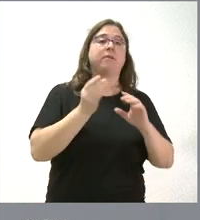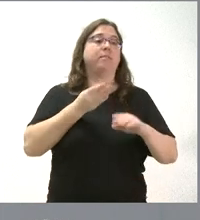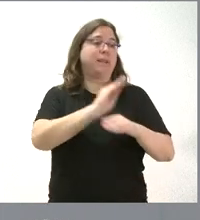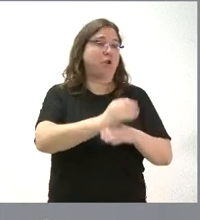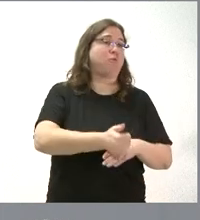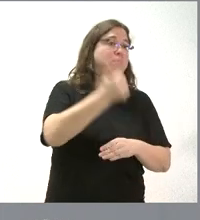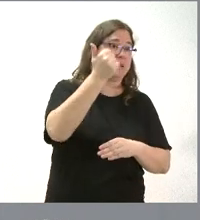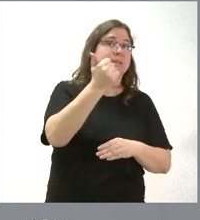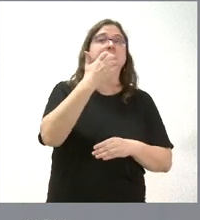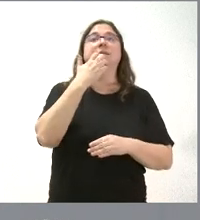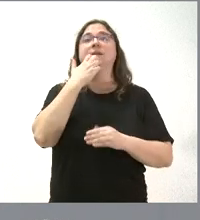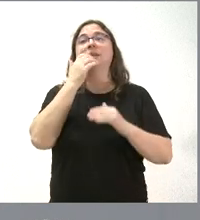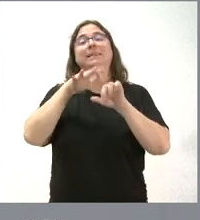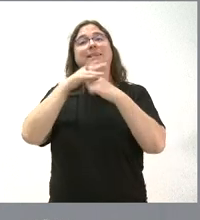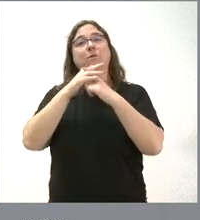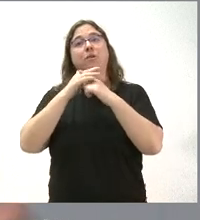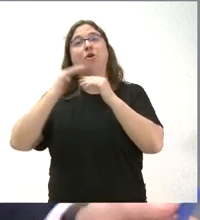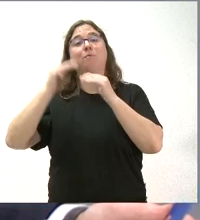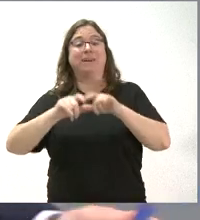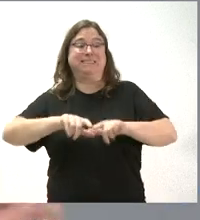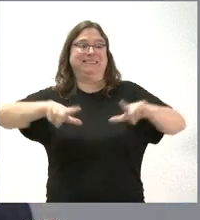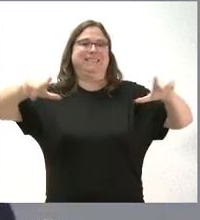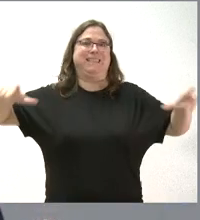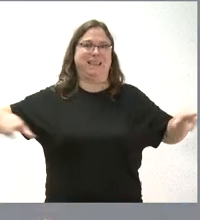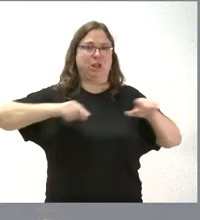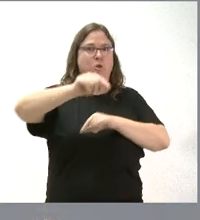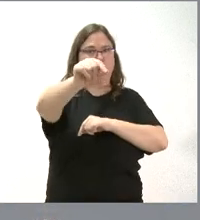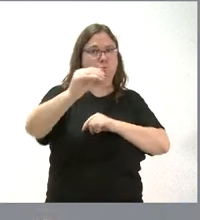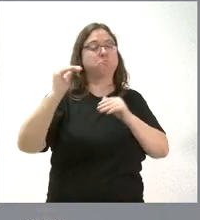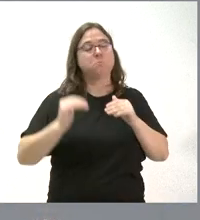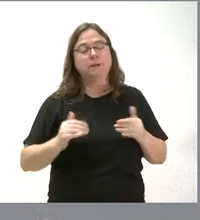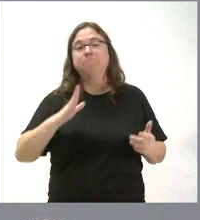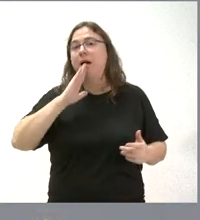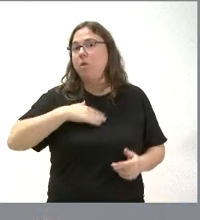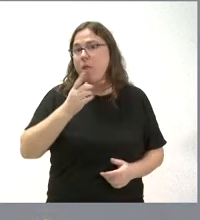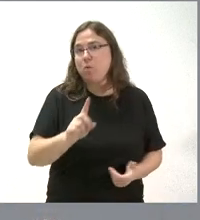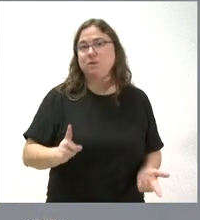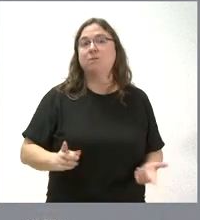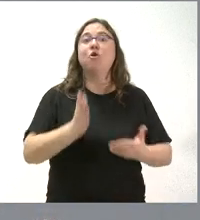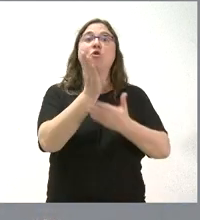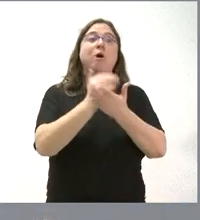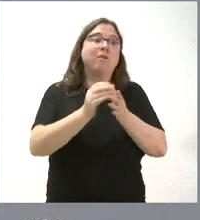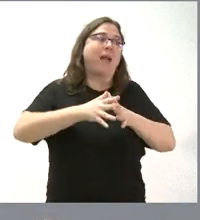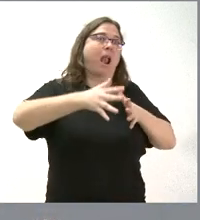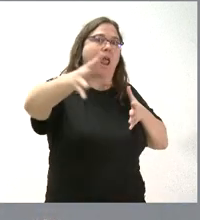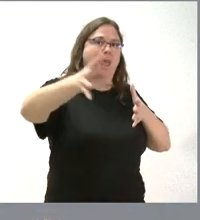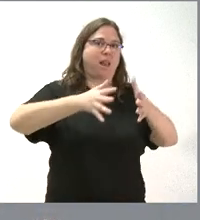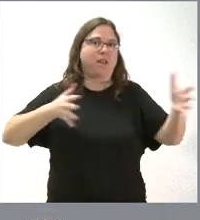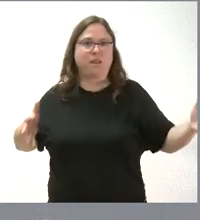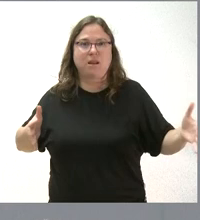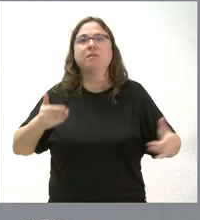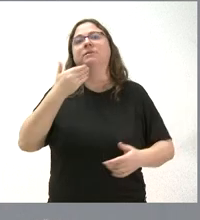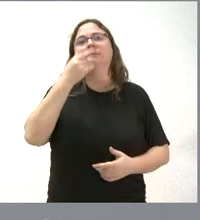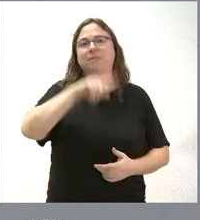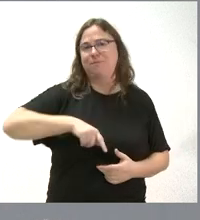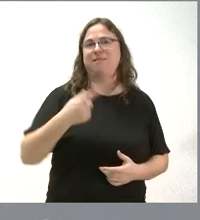aquellos que tenemos una situación de más extensión territorial. Y nos parece a nosotros inadeguado porque las comunidades con mucha extensión territorial también